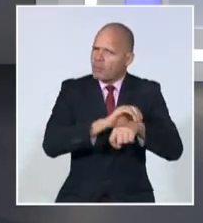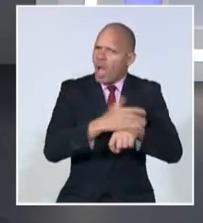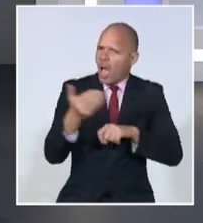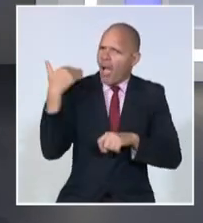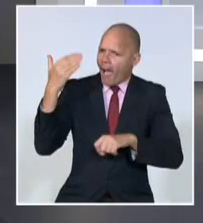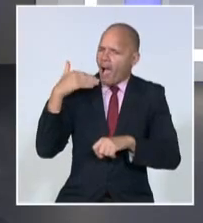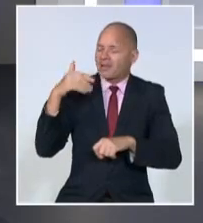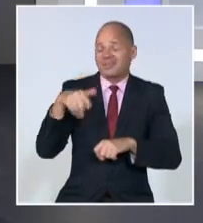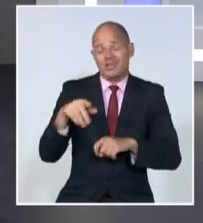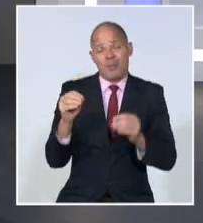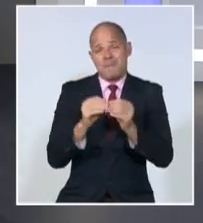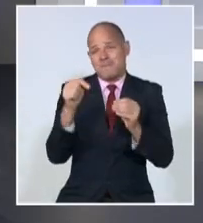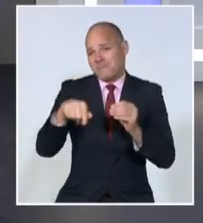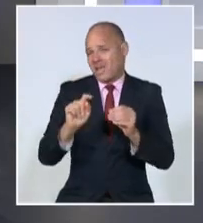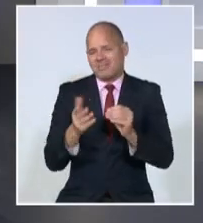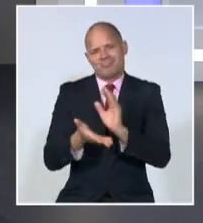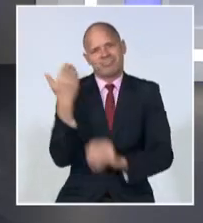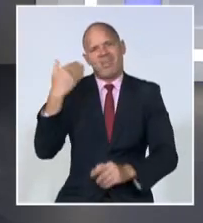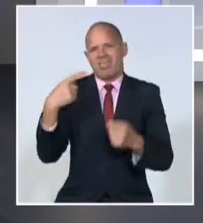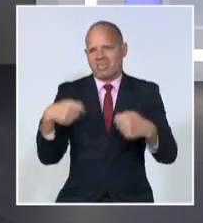final a nuestro recorrido más allá de las fronteras con Juanas.